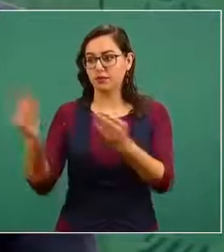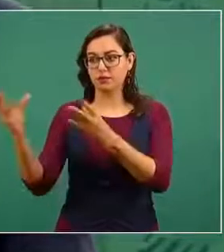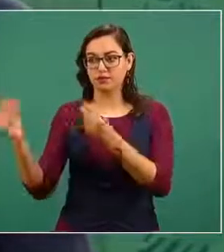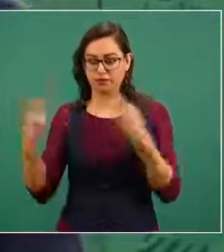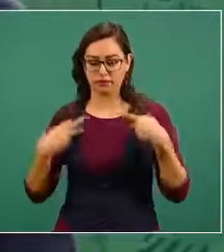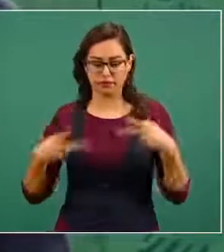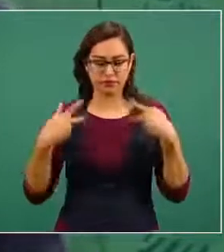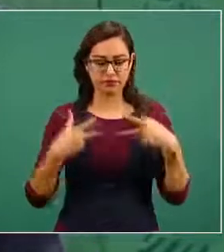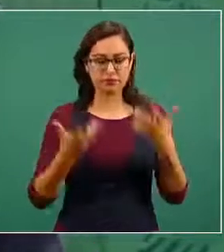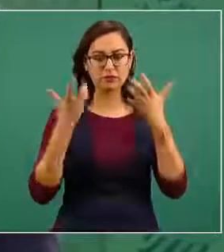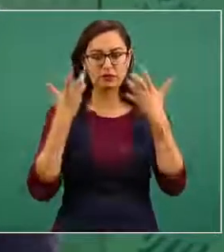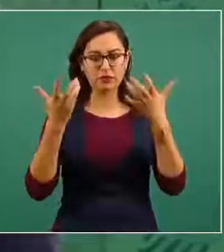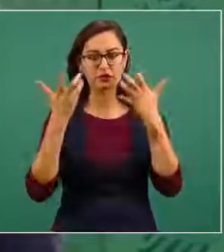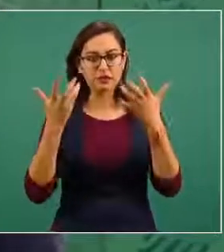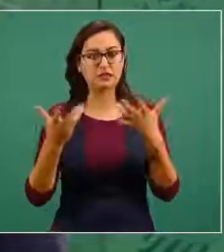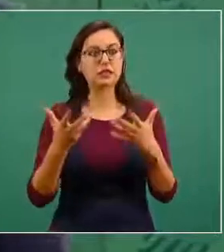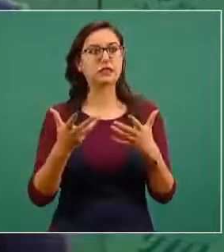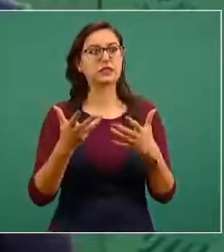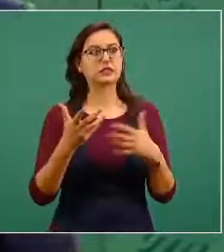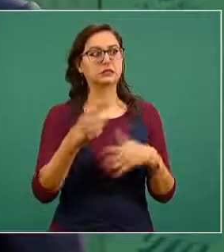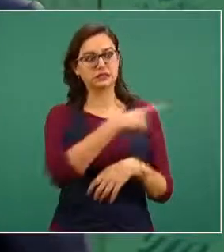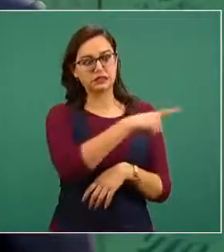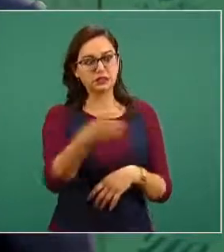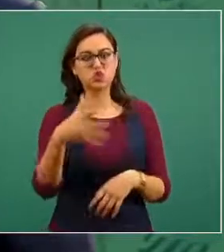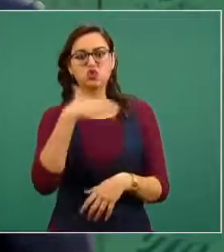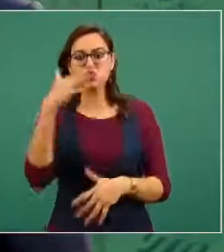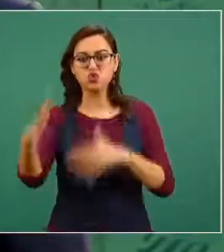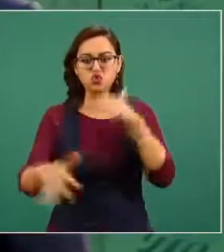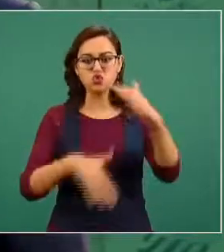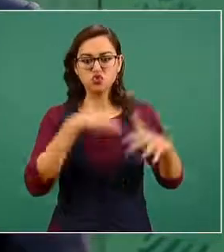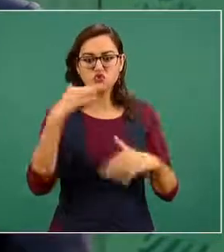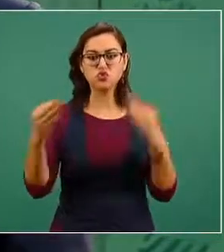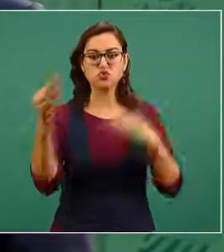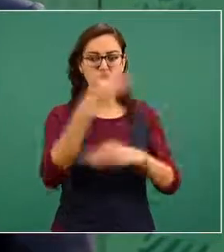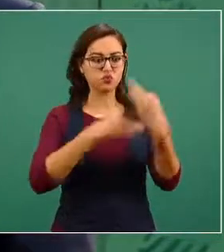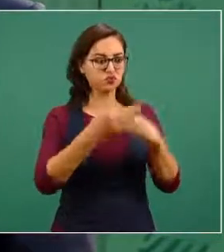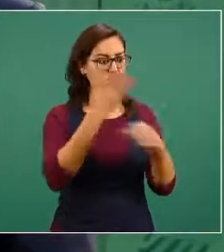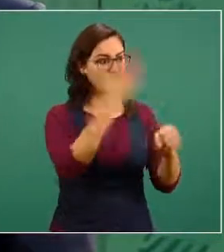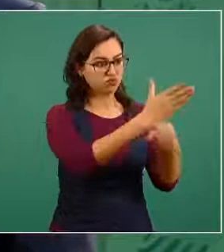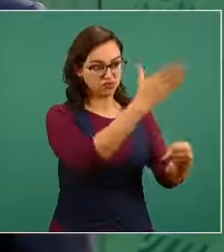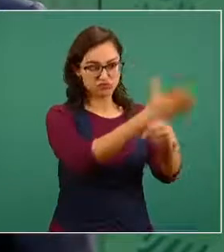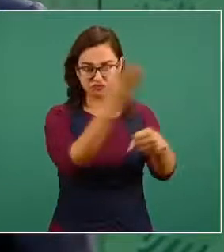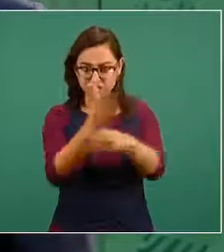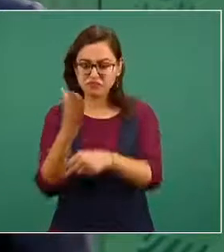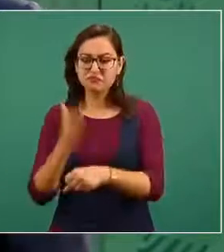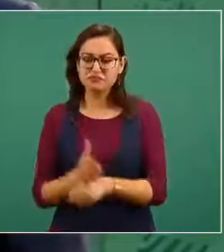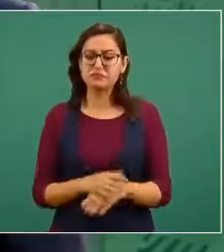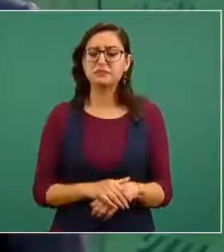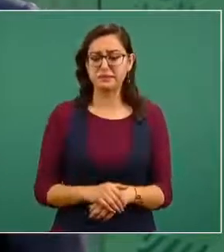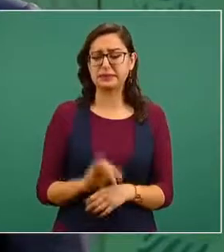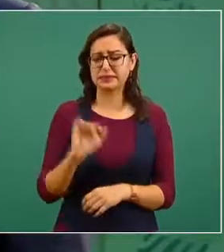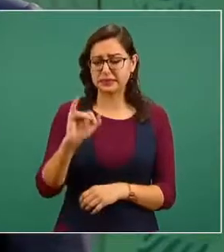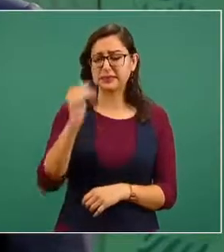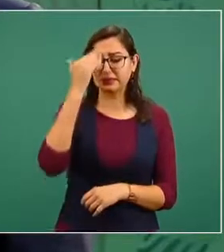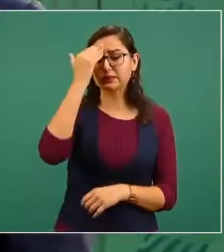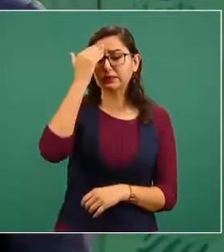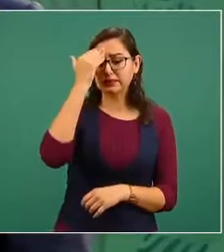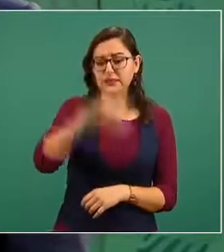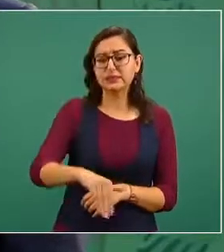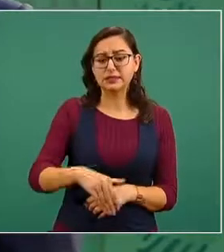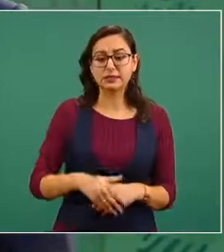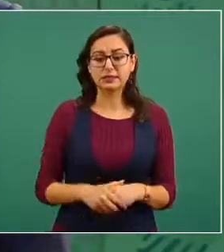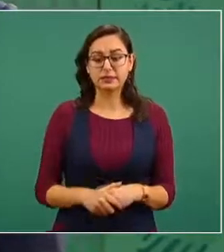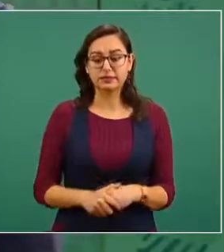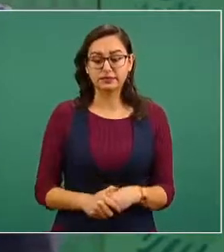todos los corruptos sí existe eso pero no